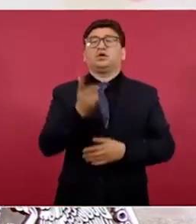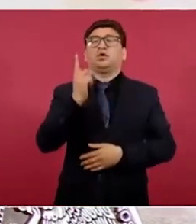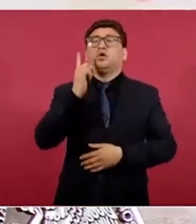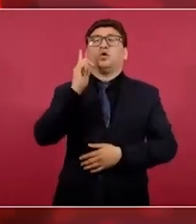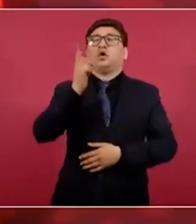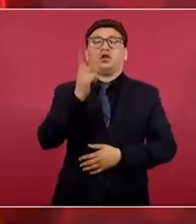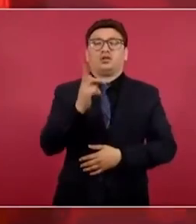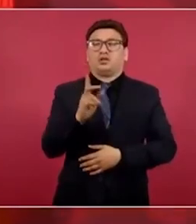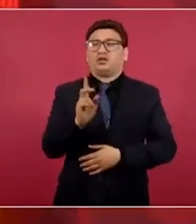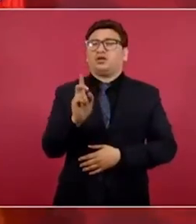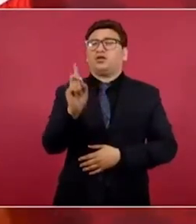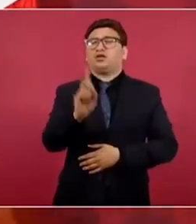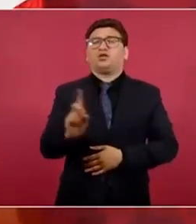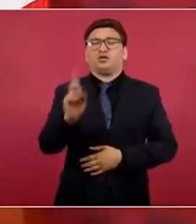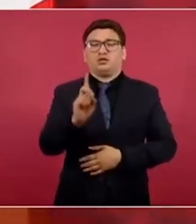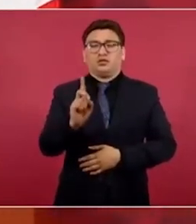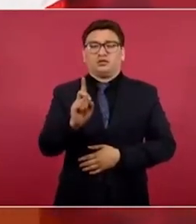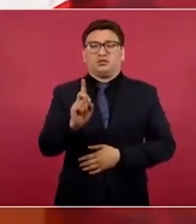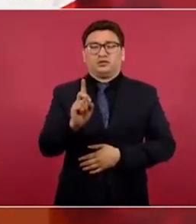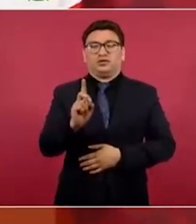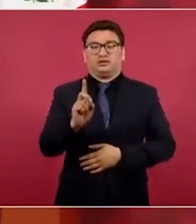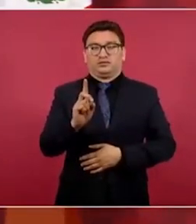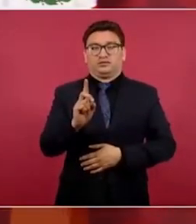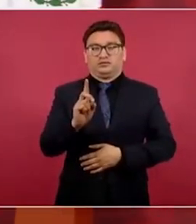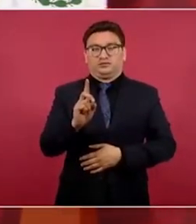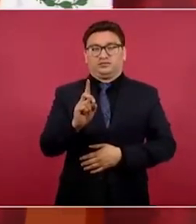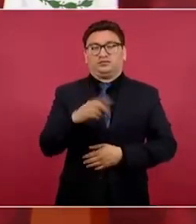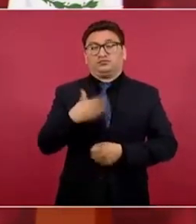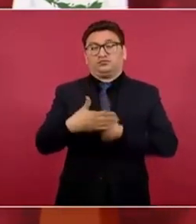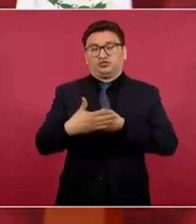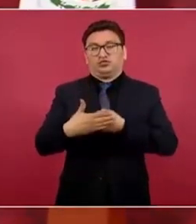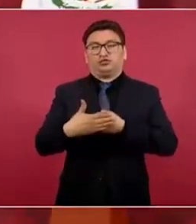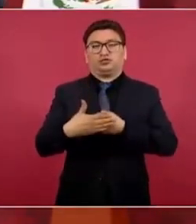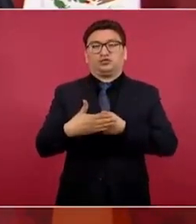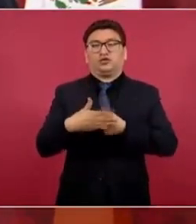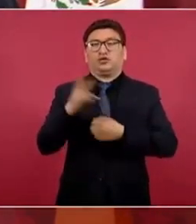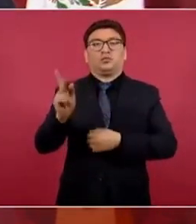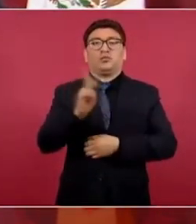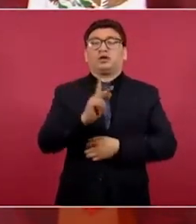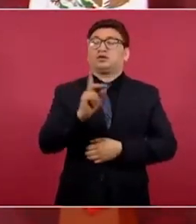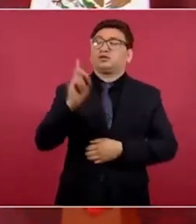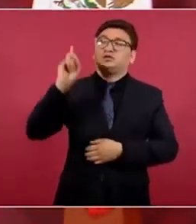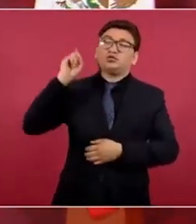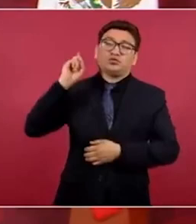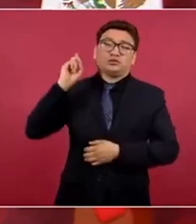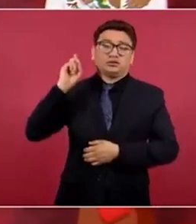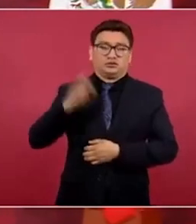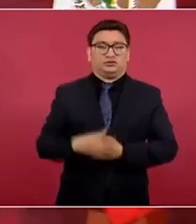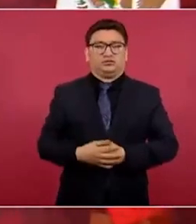que viene sea como el domingo pasado,